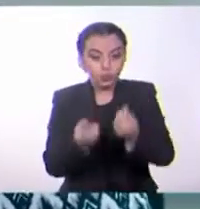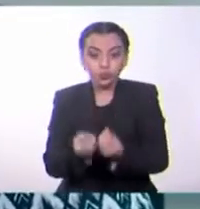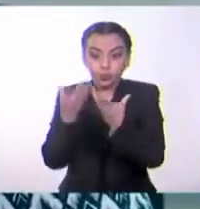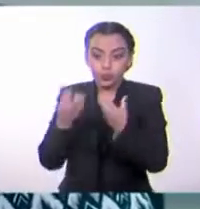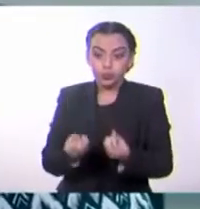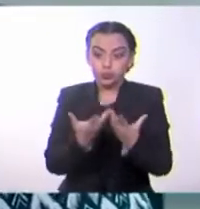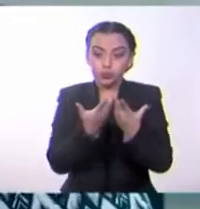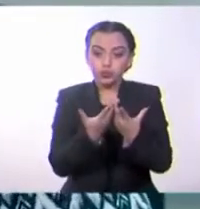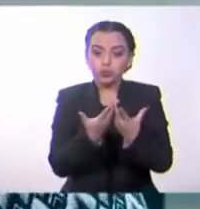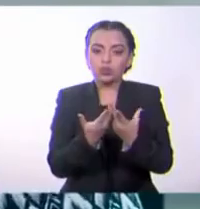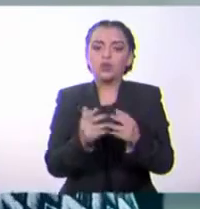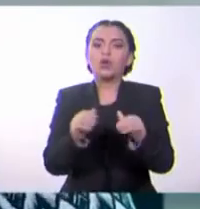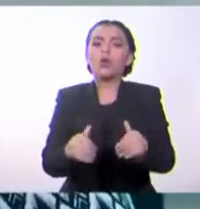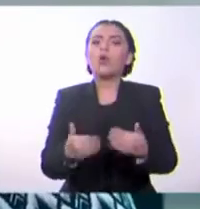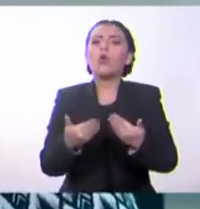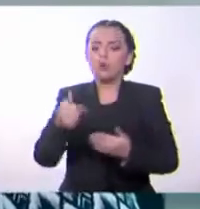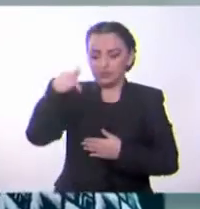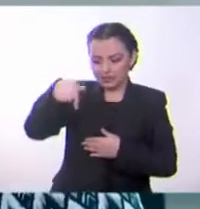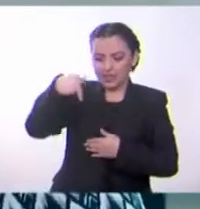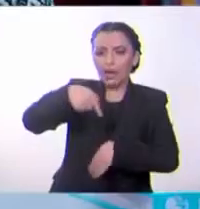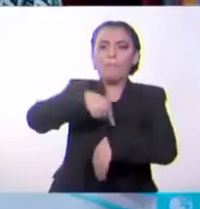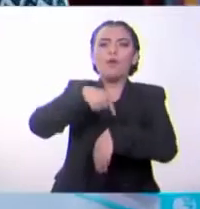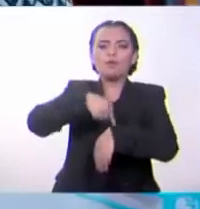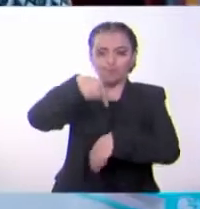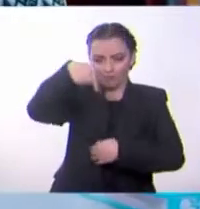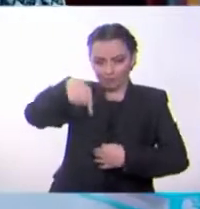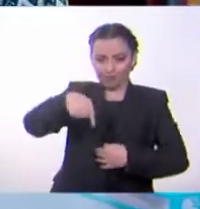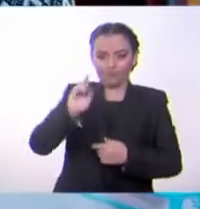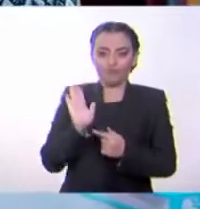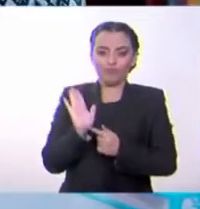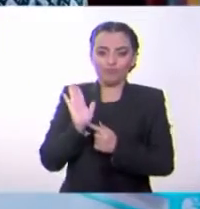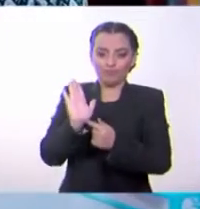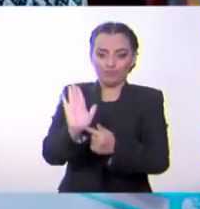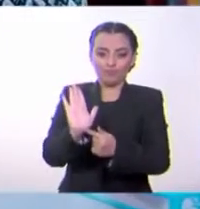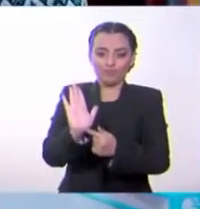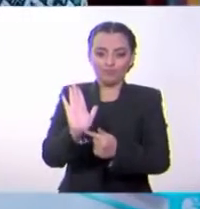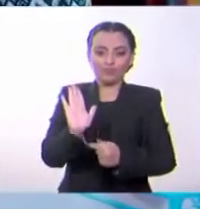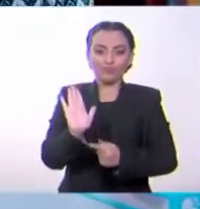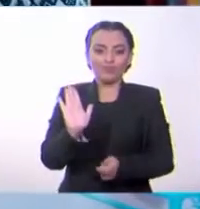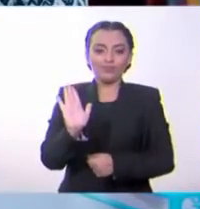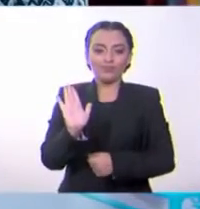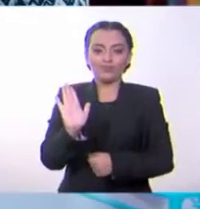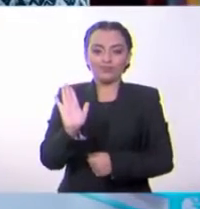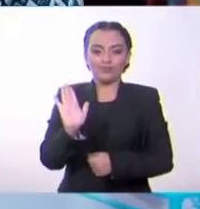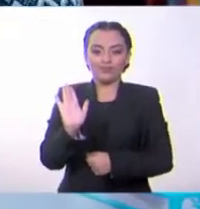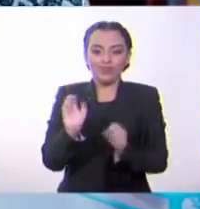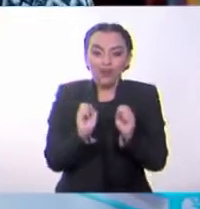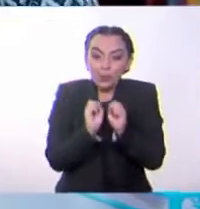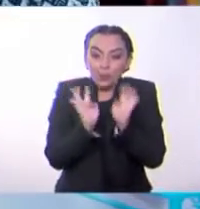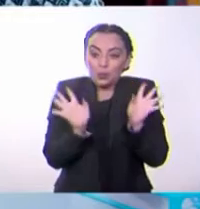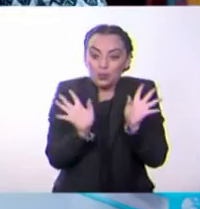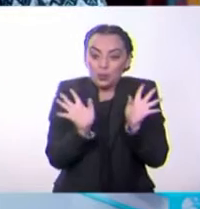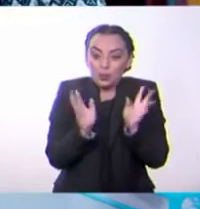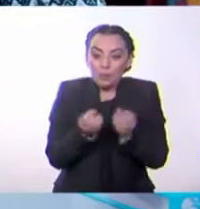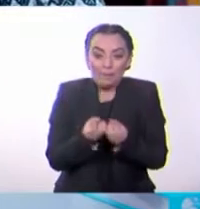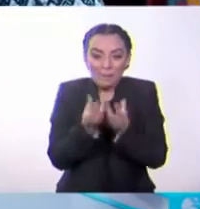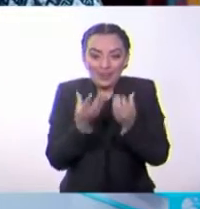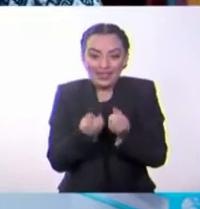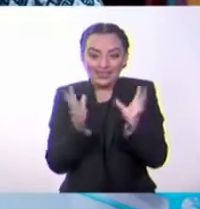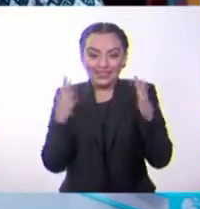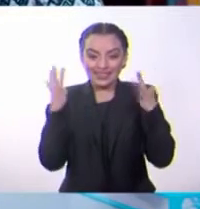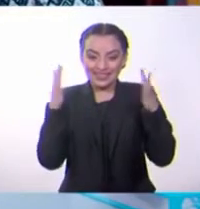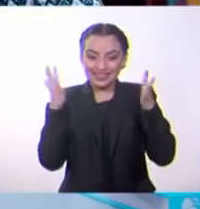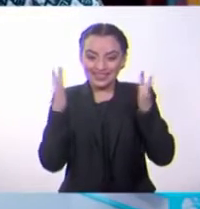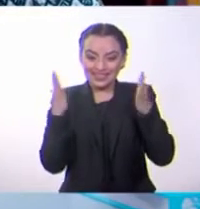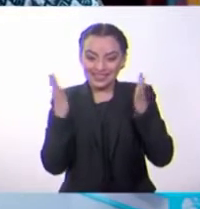uno presente? Pues bien, te presento a nuestro mejor amigo, el brote de bambú. Aplausos, favor.